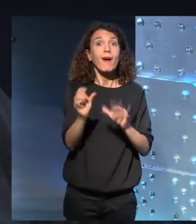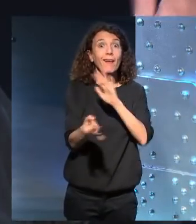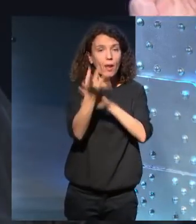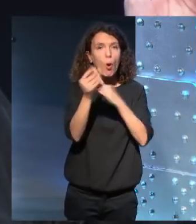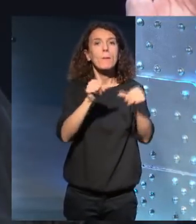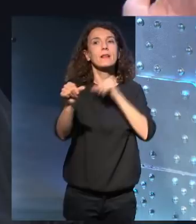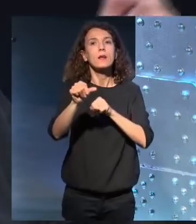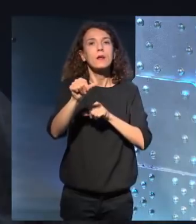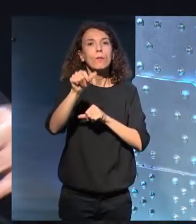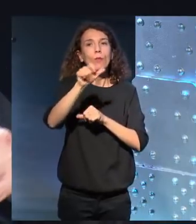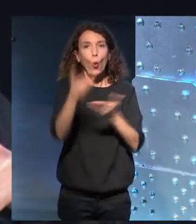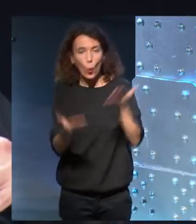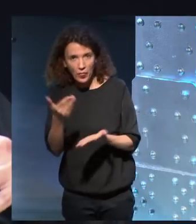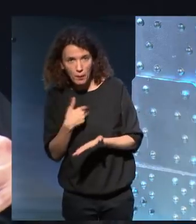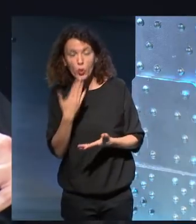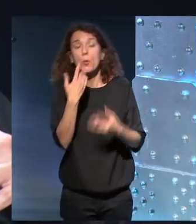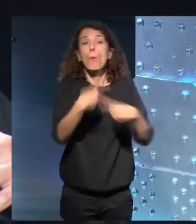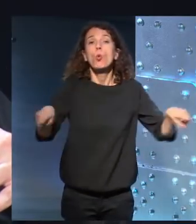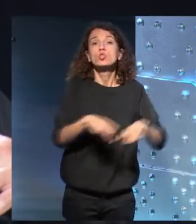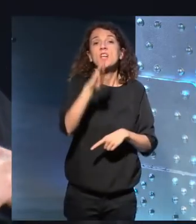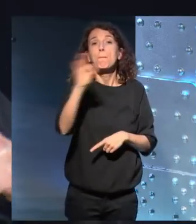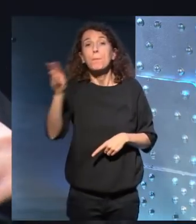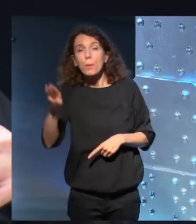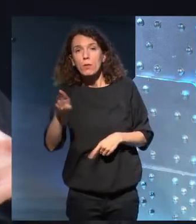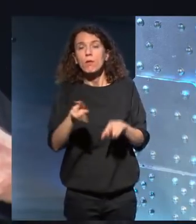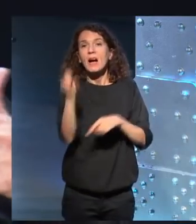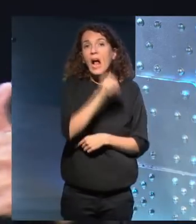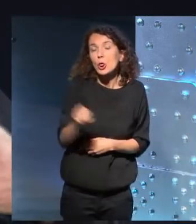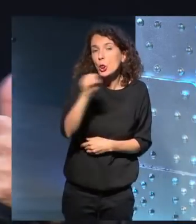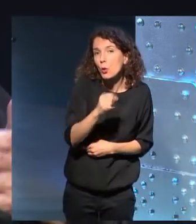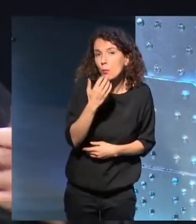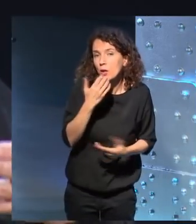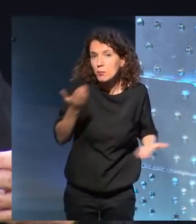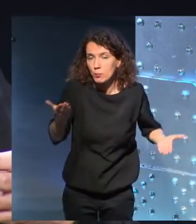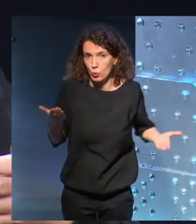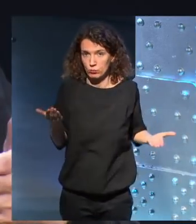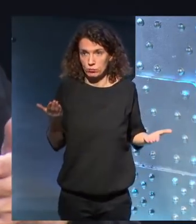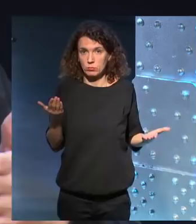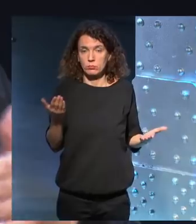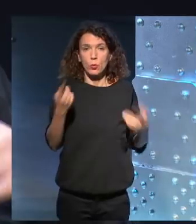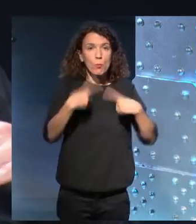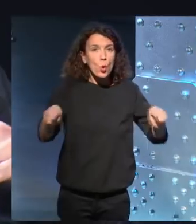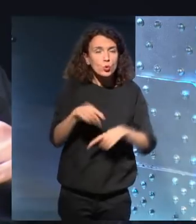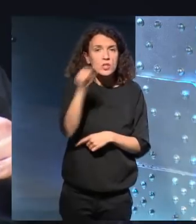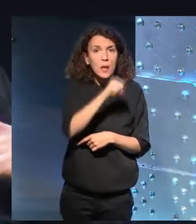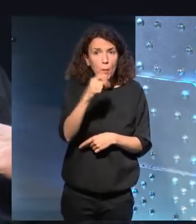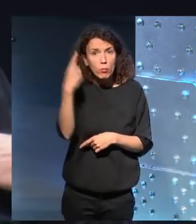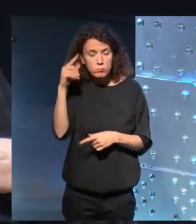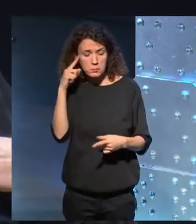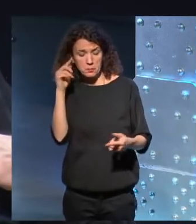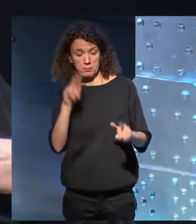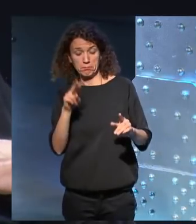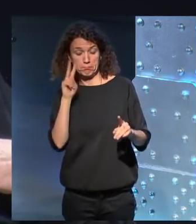Yendo a otro terreno, a la música pop, una canción de música pop se va a juzgar